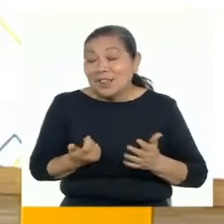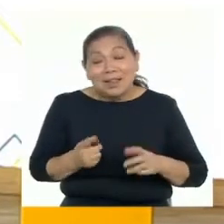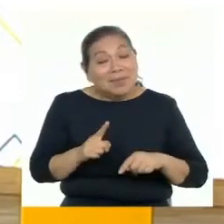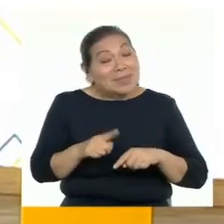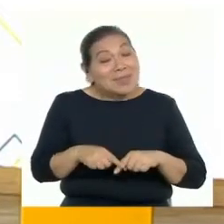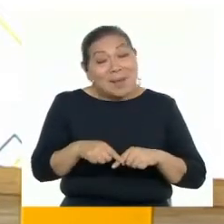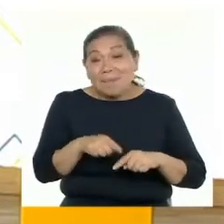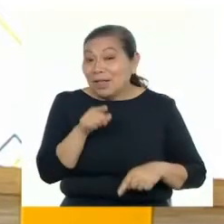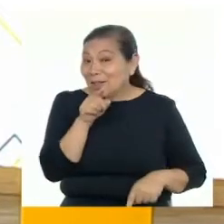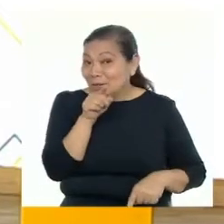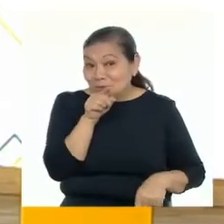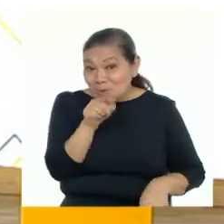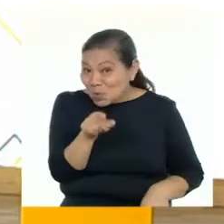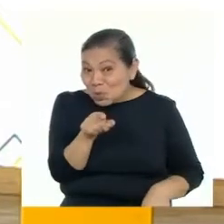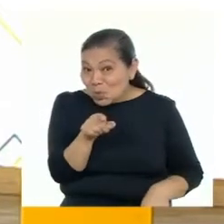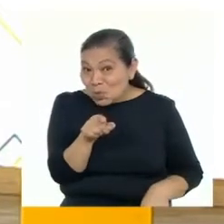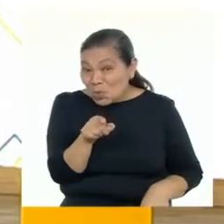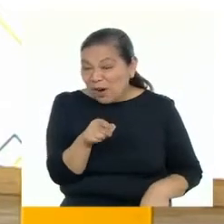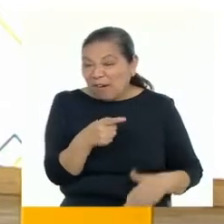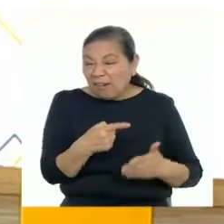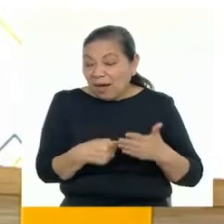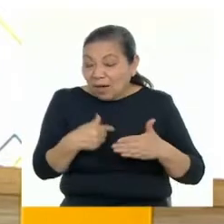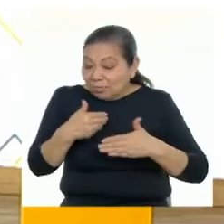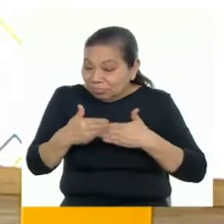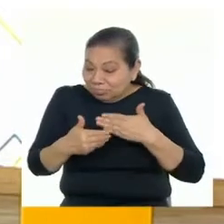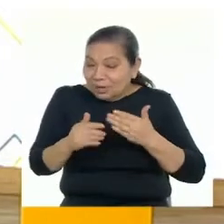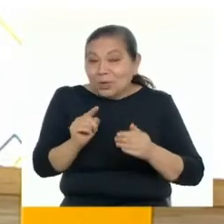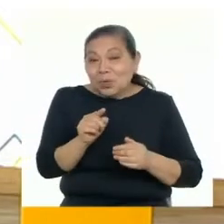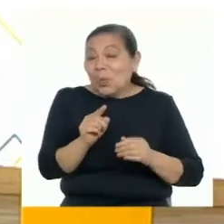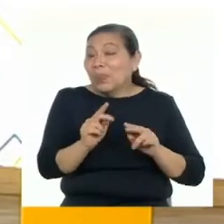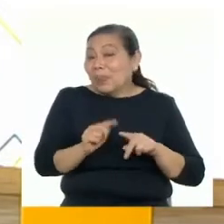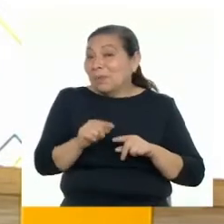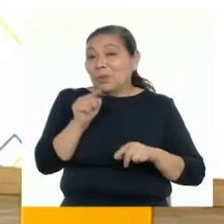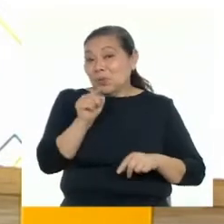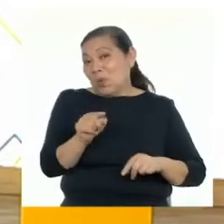dependerá de las decisiones que vayas tomando día a día.